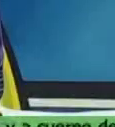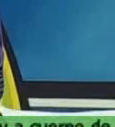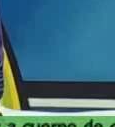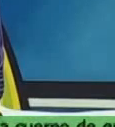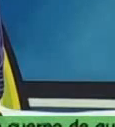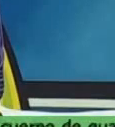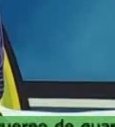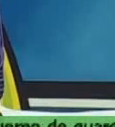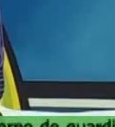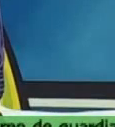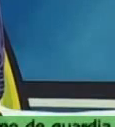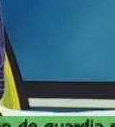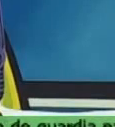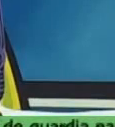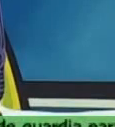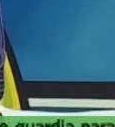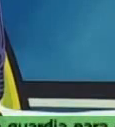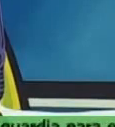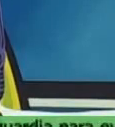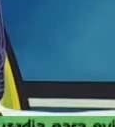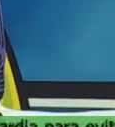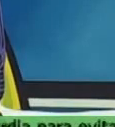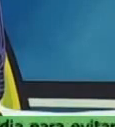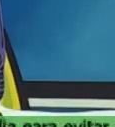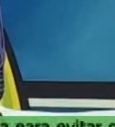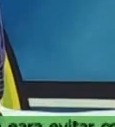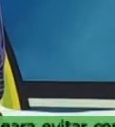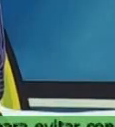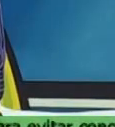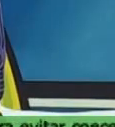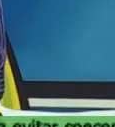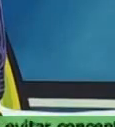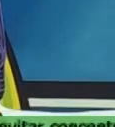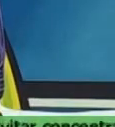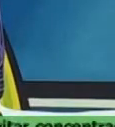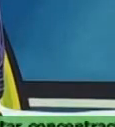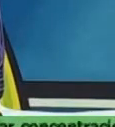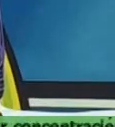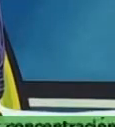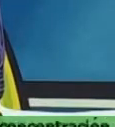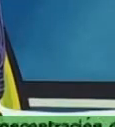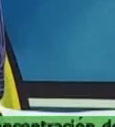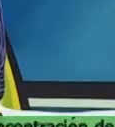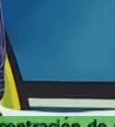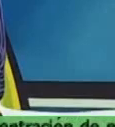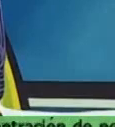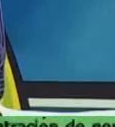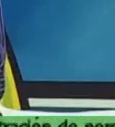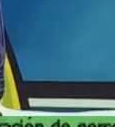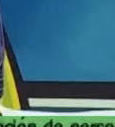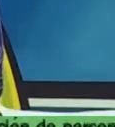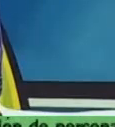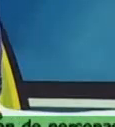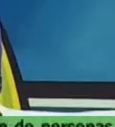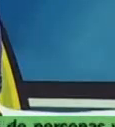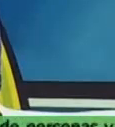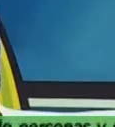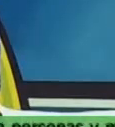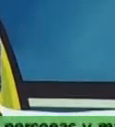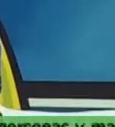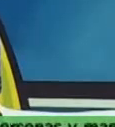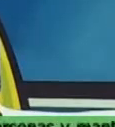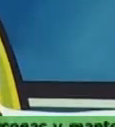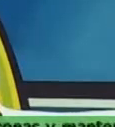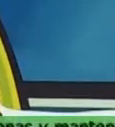y un reclamo popular recurrente siempre era comercialice y pague el impuesto no hay más problema pues ya es una